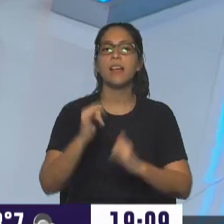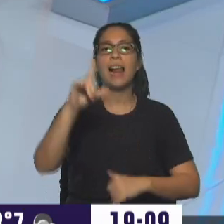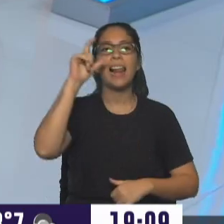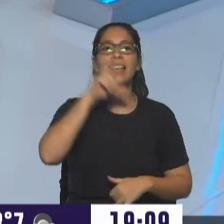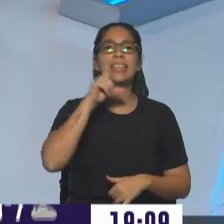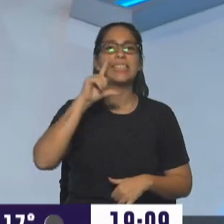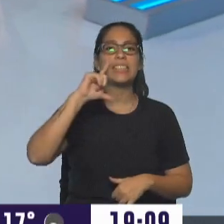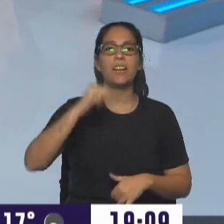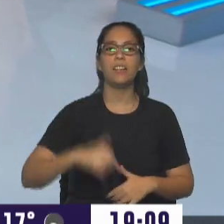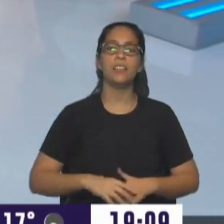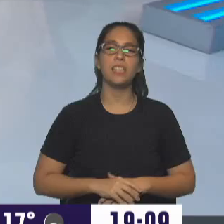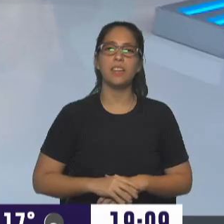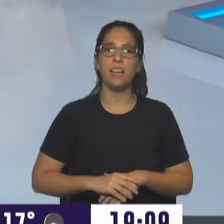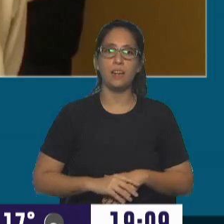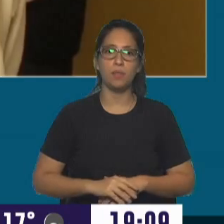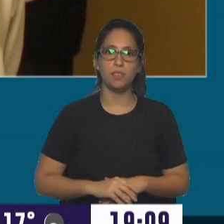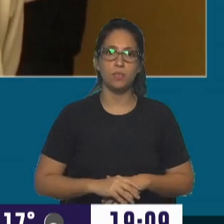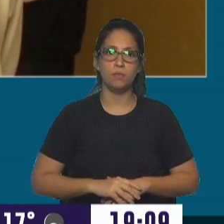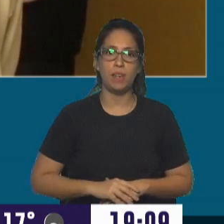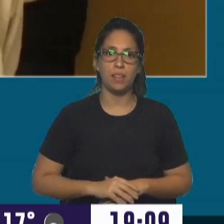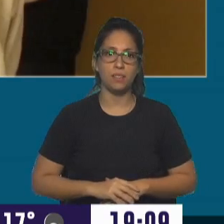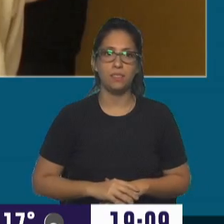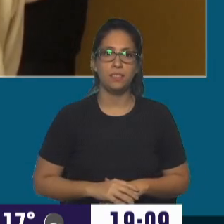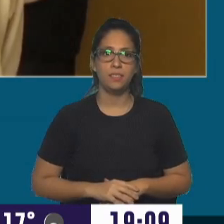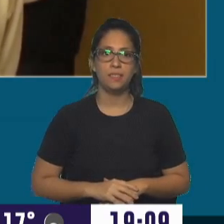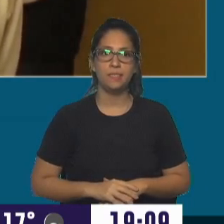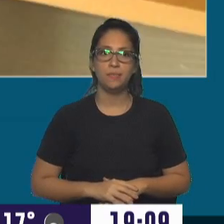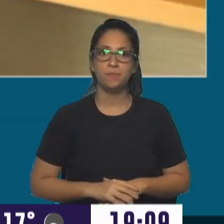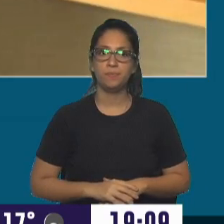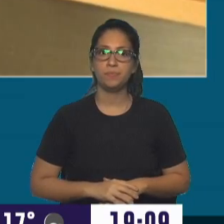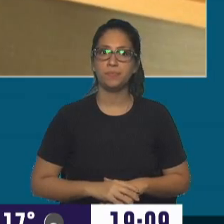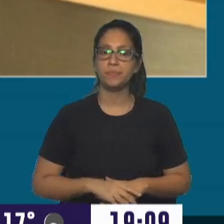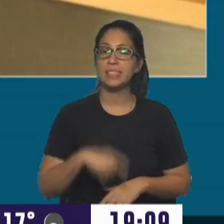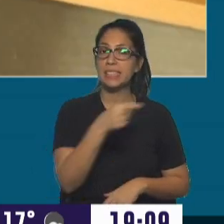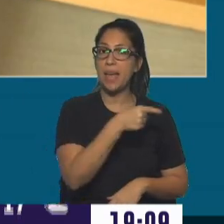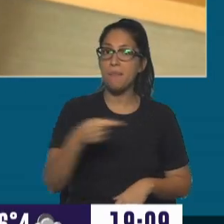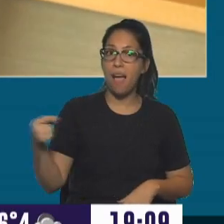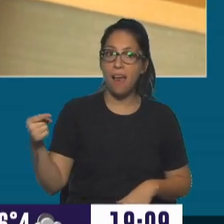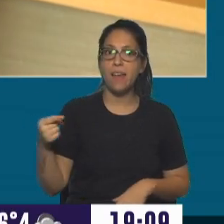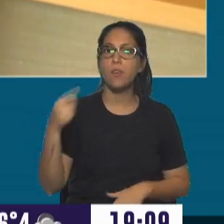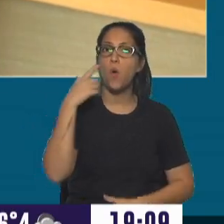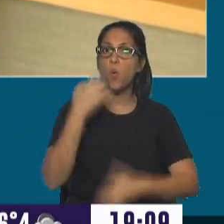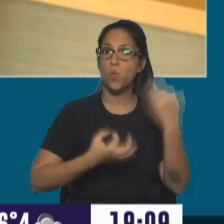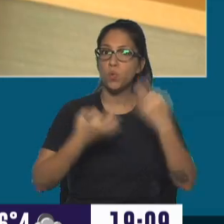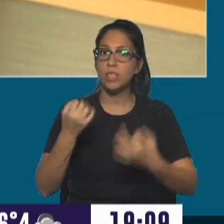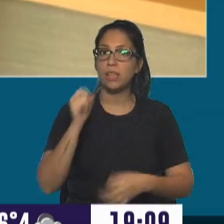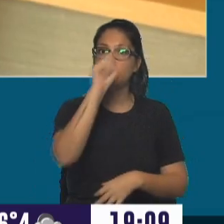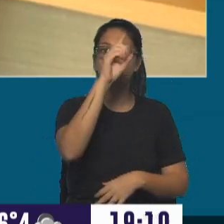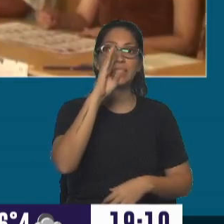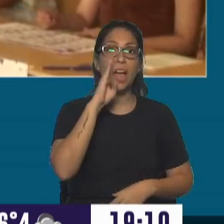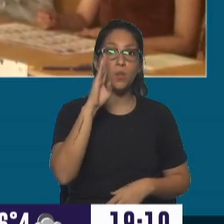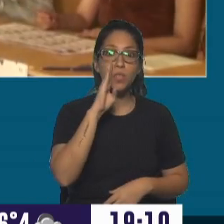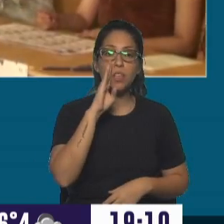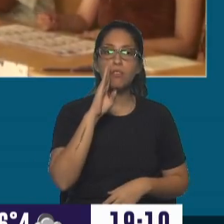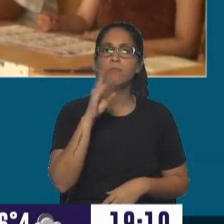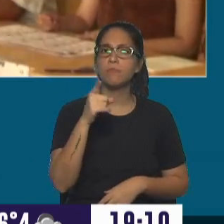Martínez. Sí, Diana, así se esperaba que Toledo se entregue después de que esta semana la justicia estadounidense rechazara